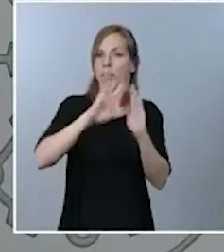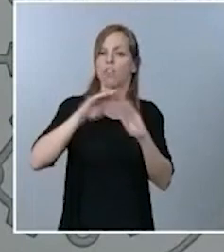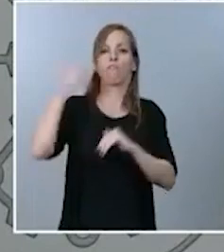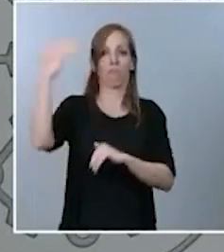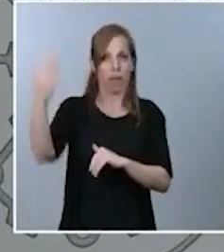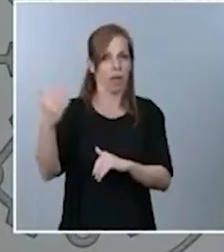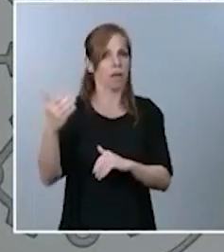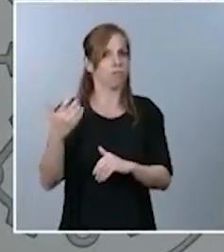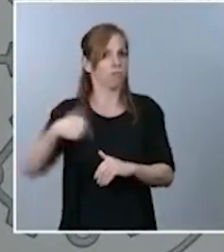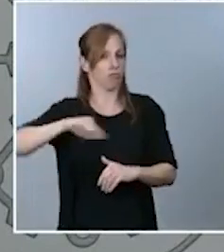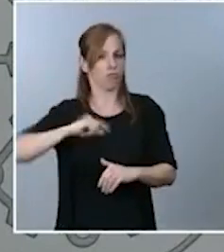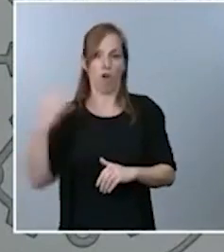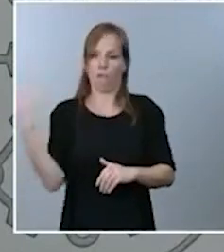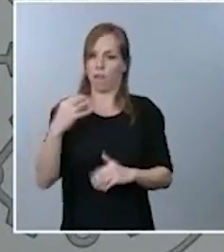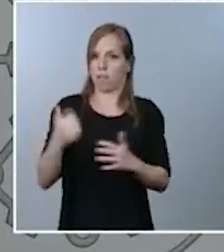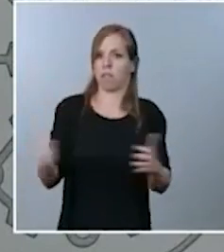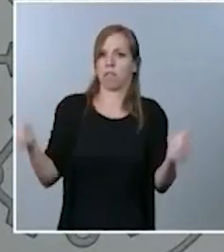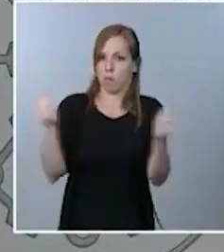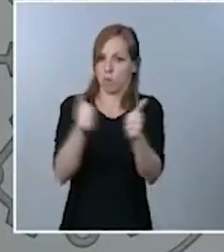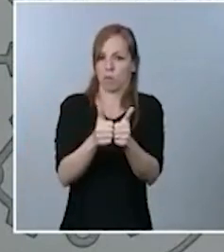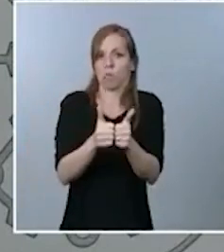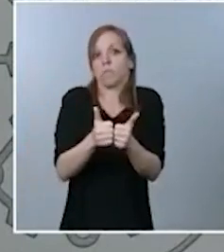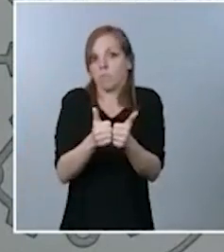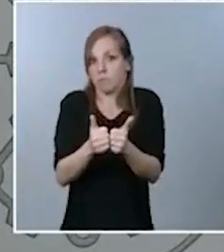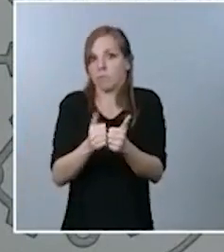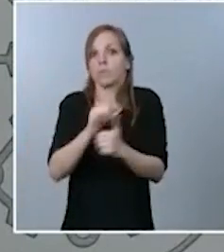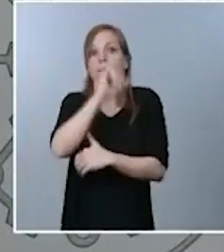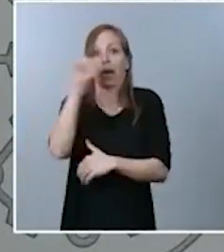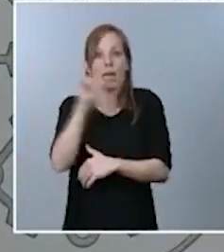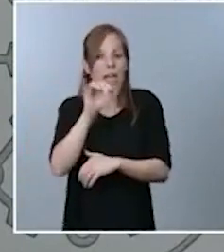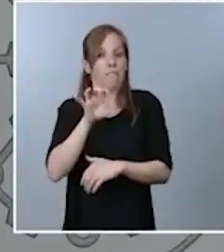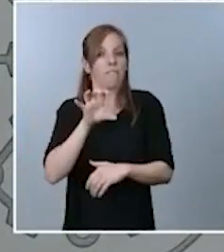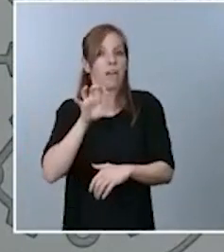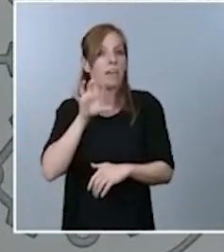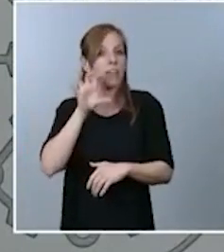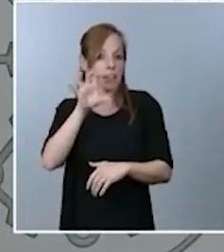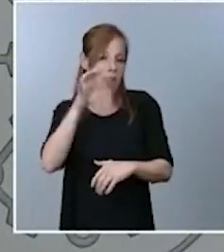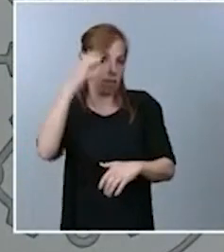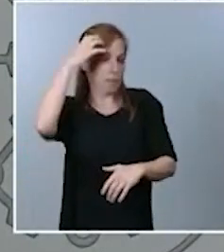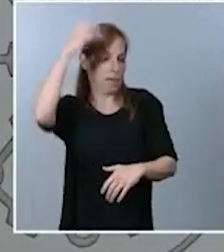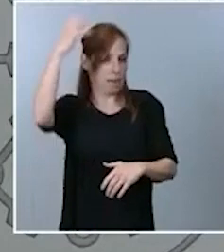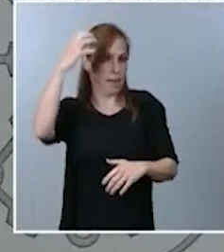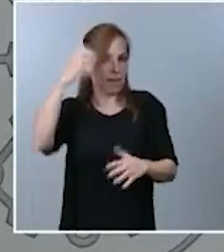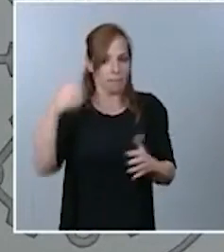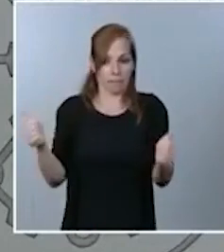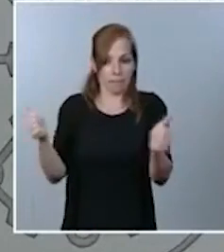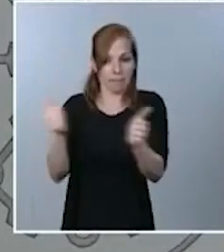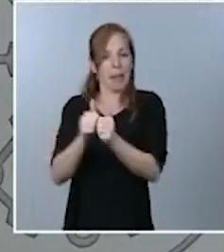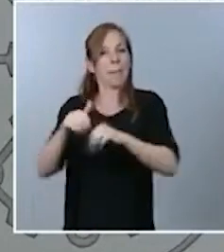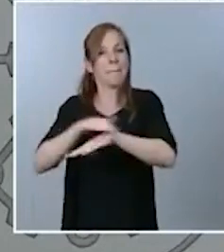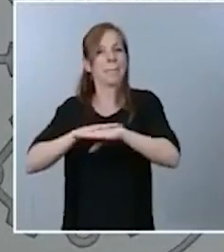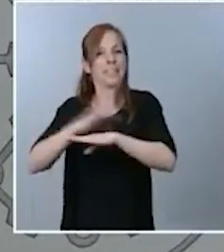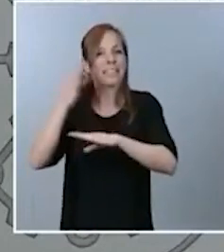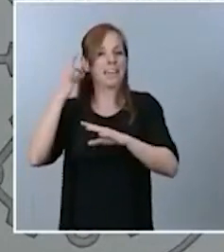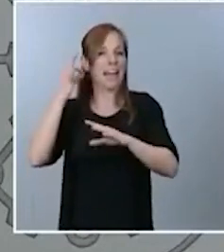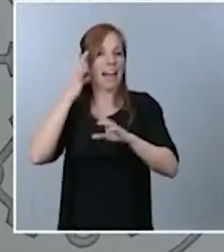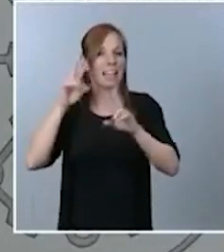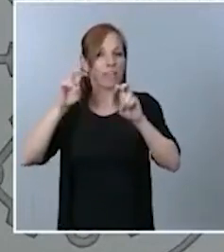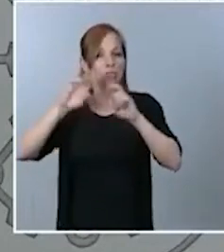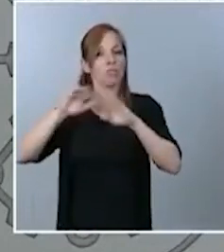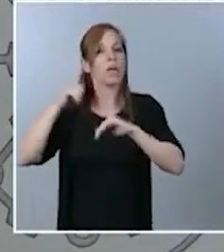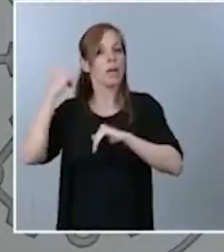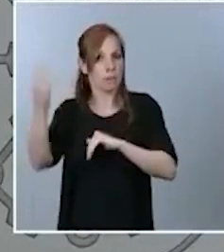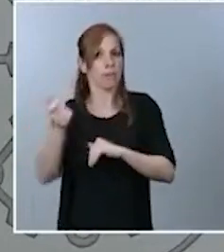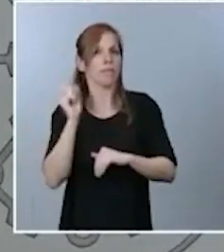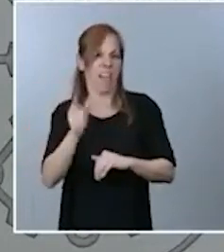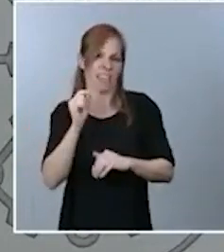el jefe del Estado ha sido acompañado por la ministra de Asuntos Exteriores, habitual en este tipo de salidas